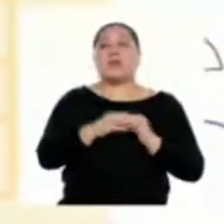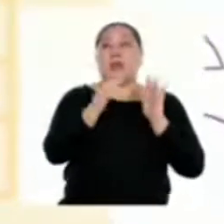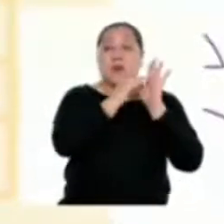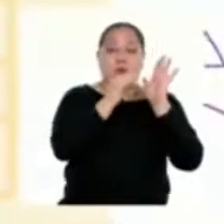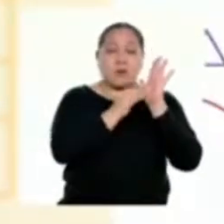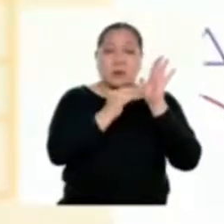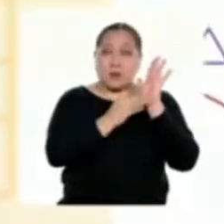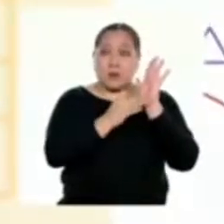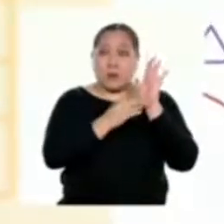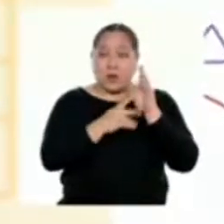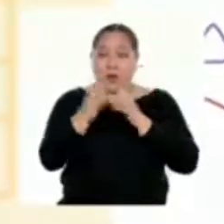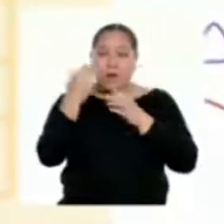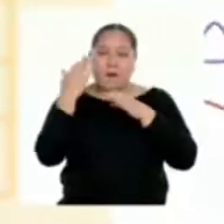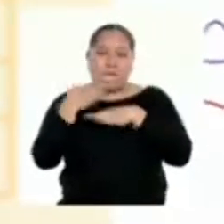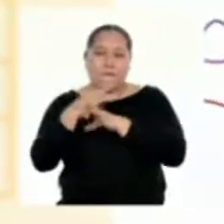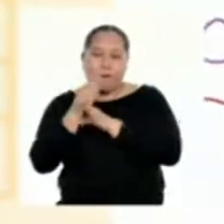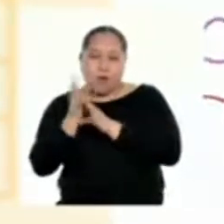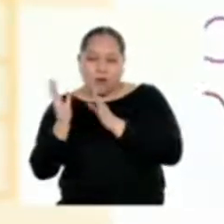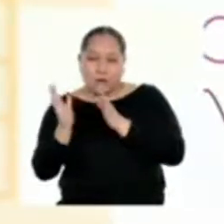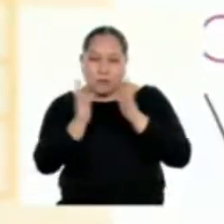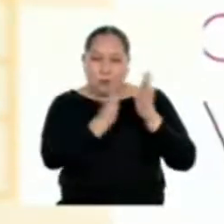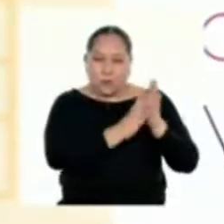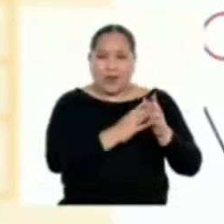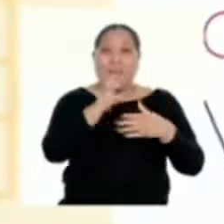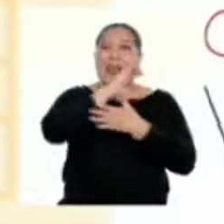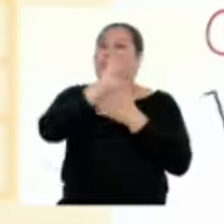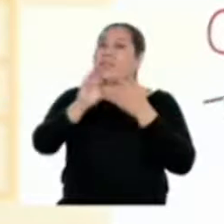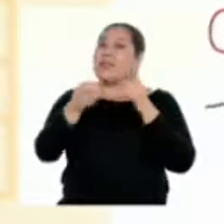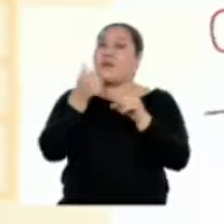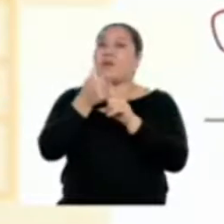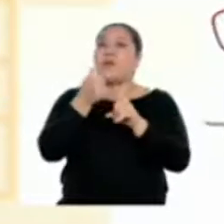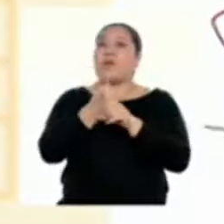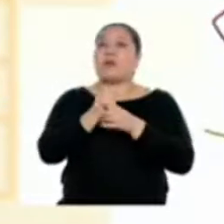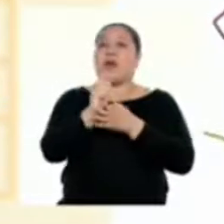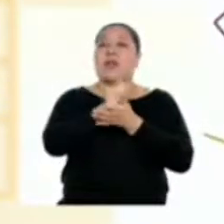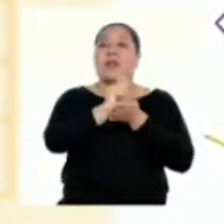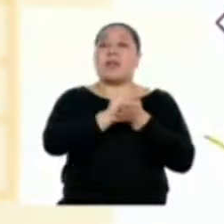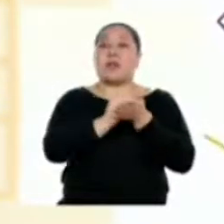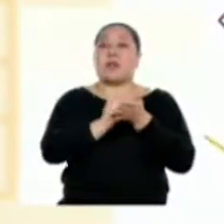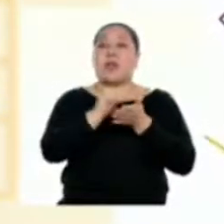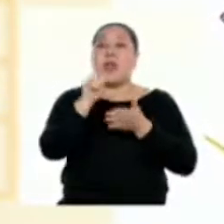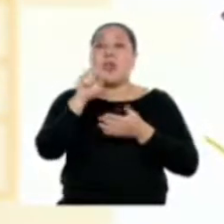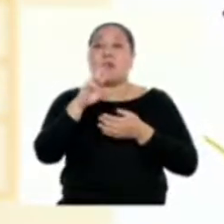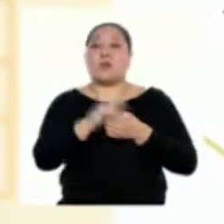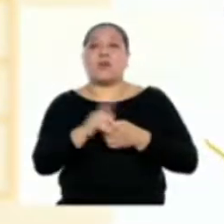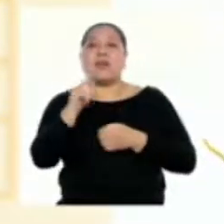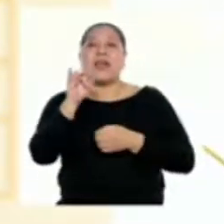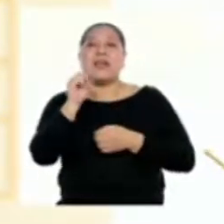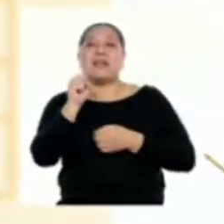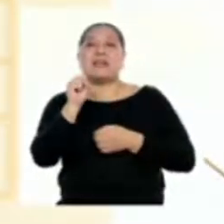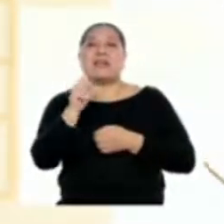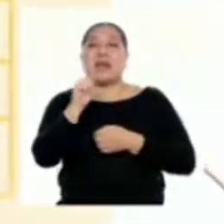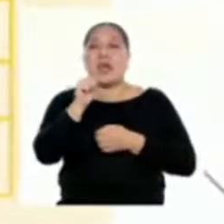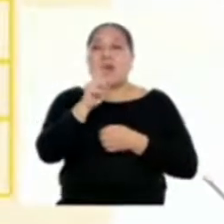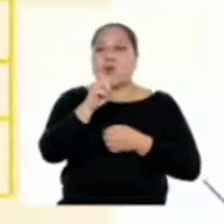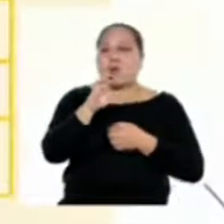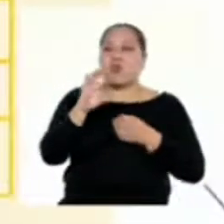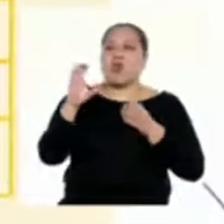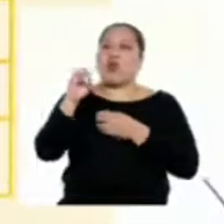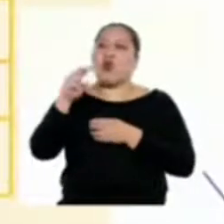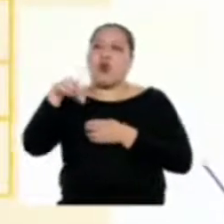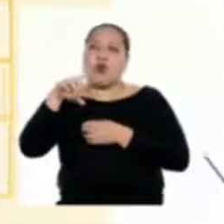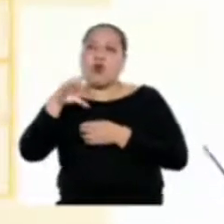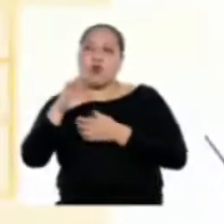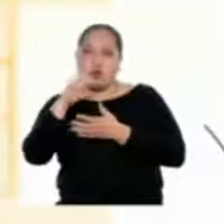característica del texto argumentativo, la tesis, los argumentos y la conclusión. Por otro lado,